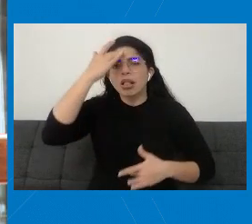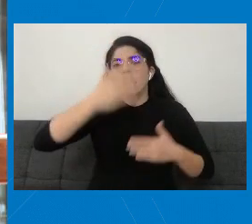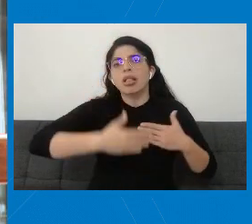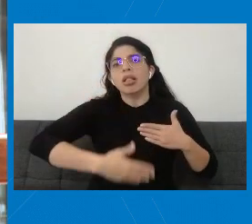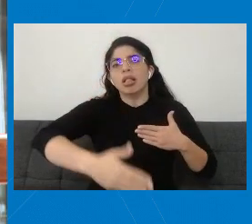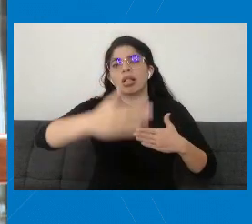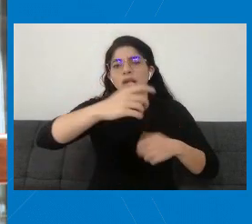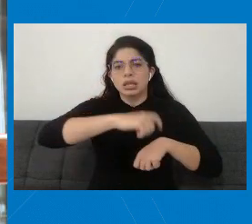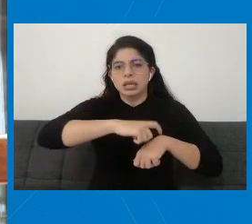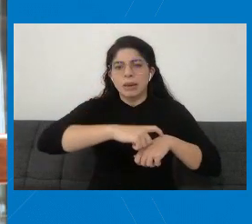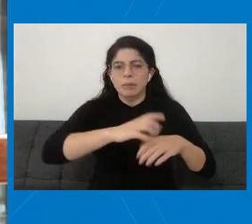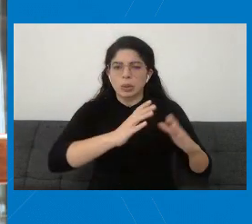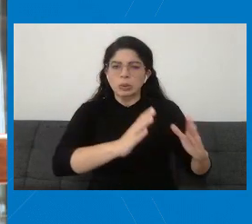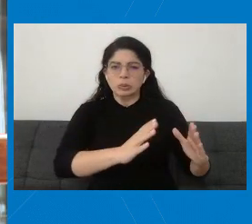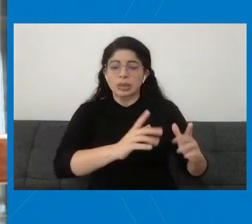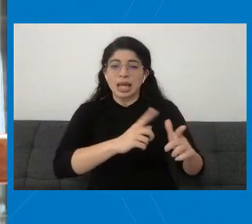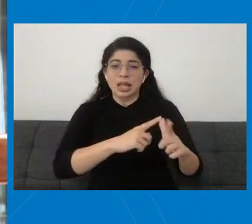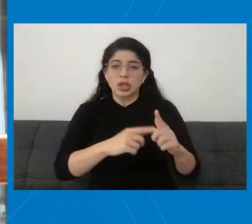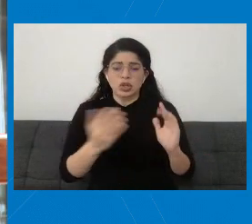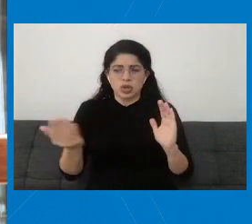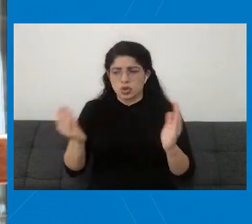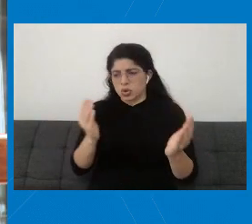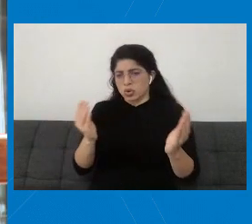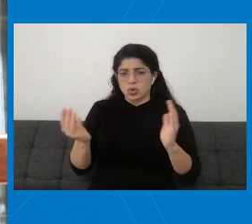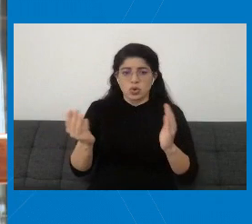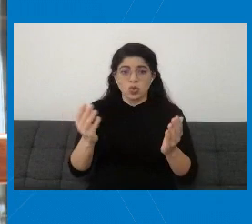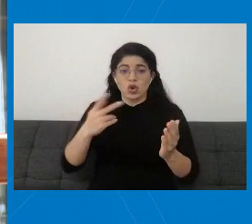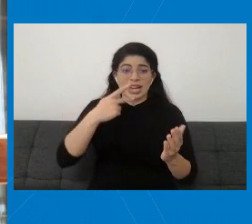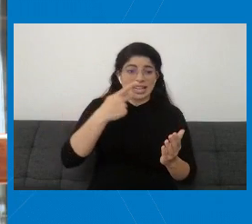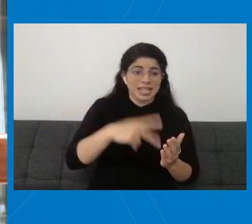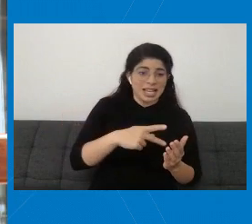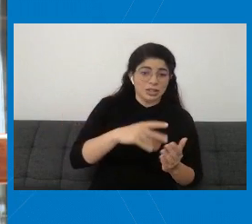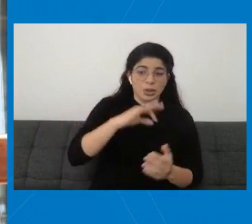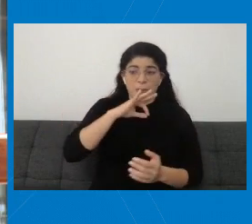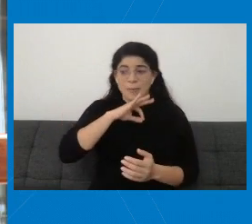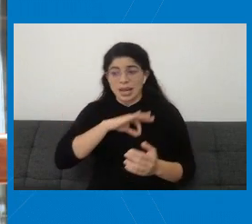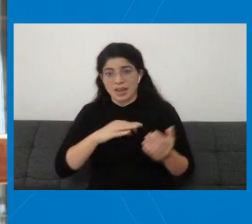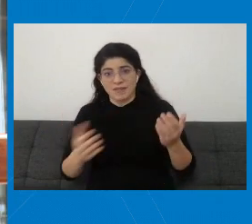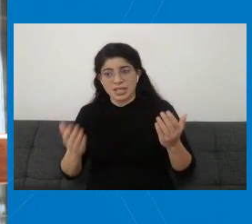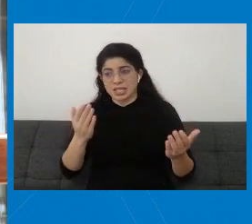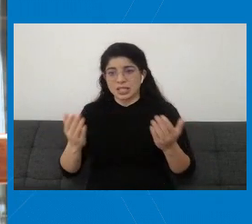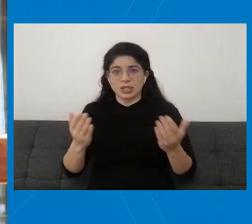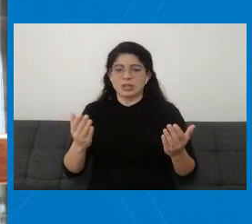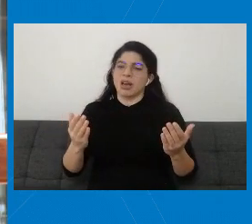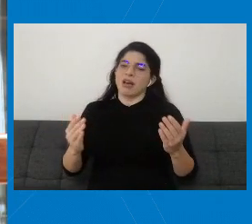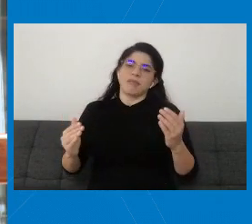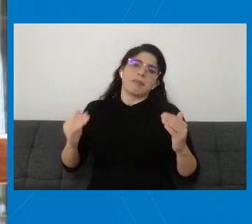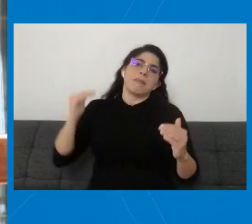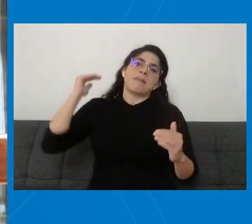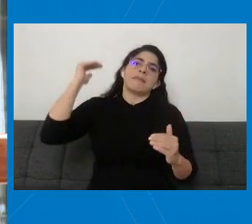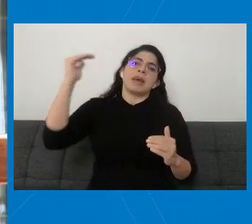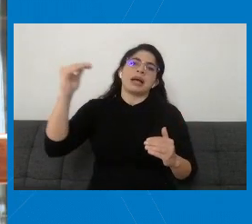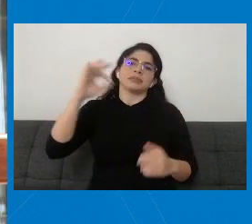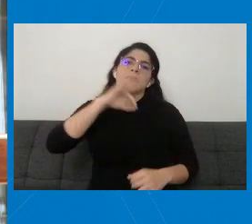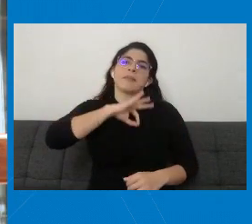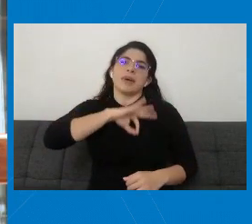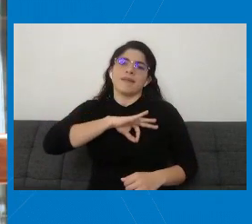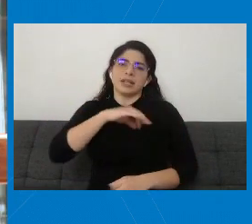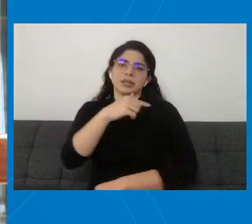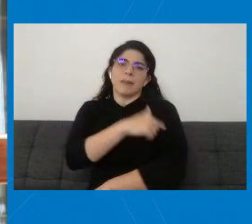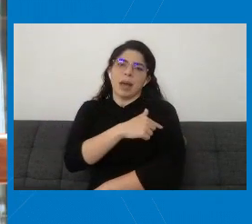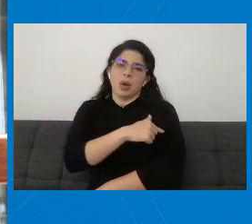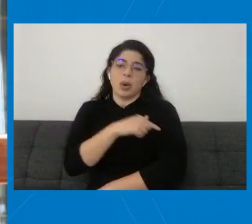el riesgo-beneficio siempre es con mucho mayor en el lado del beneficio. Las vacunas son de los